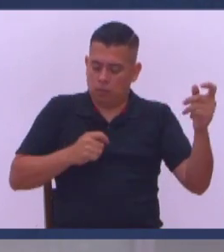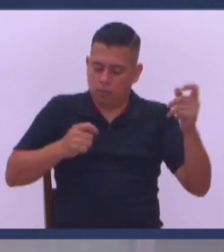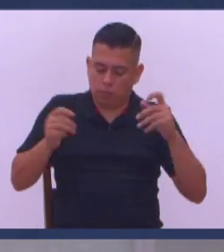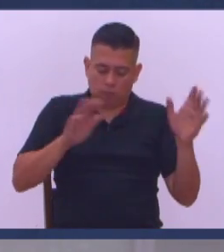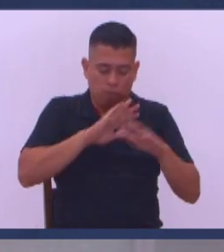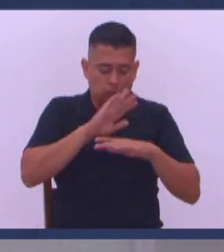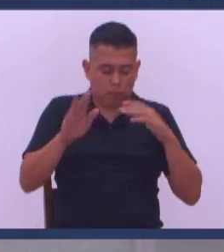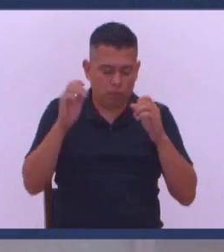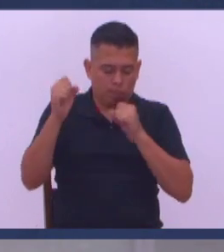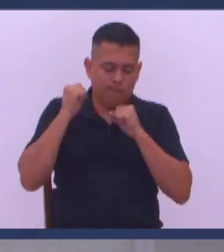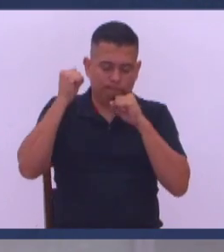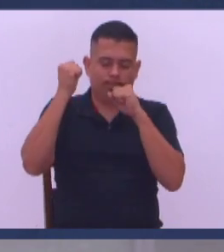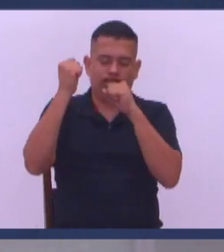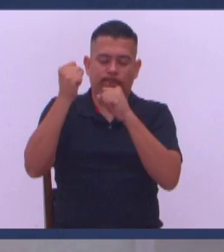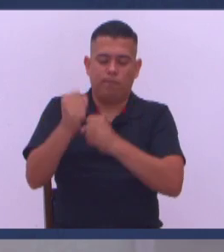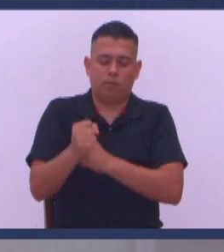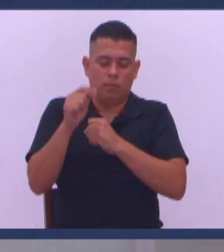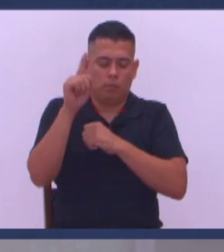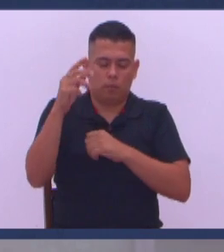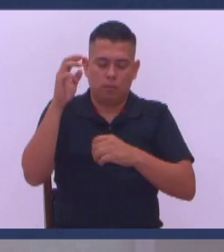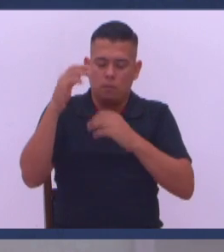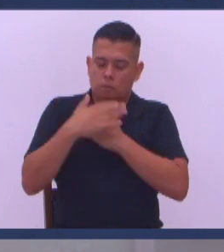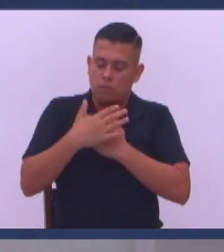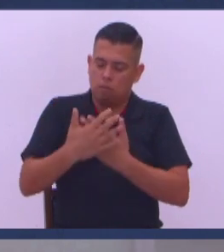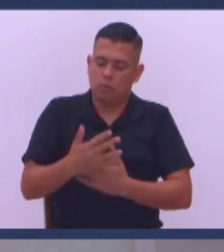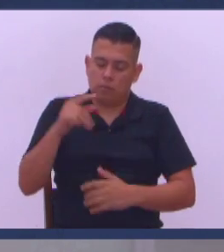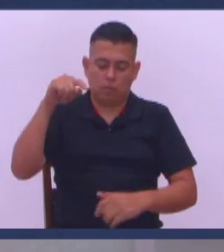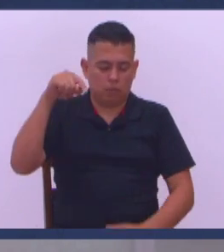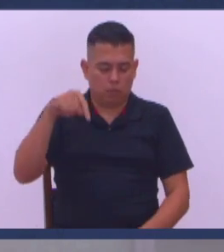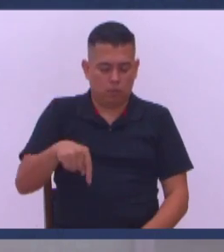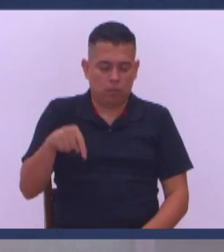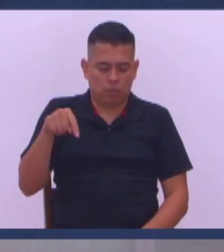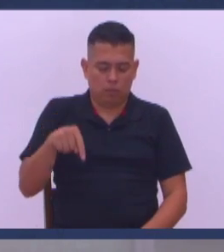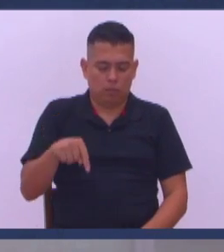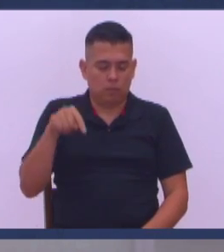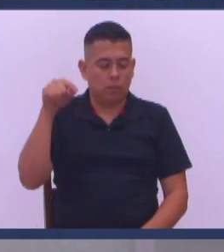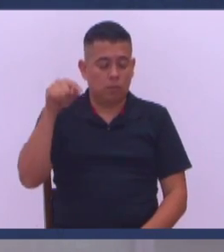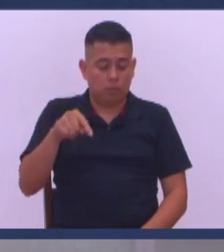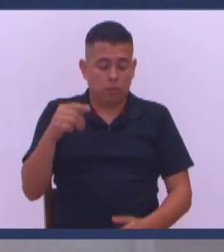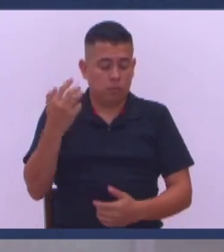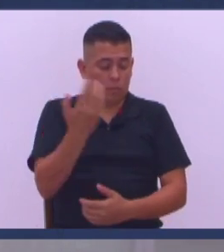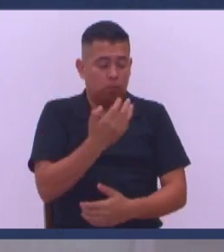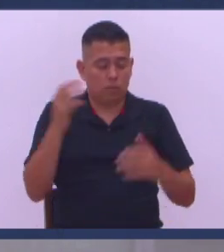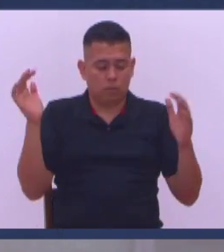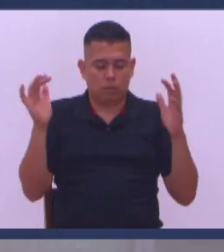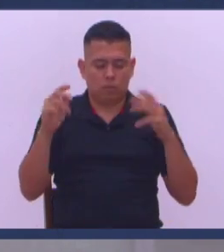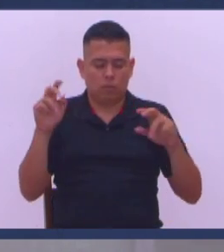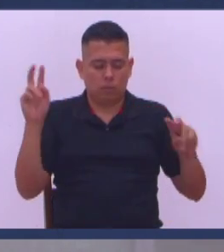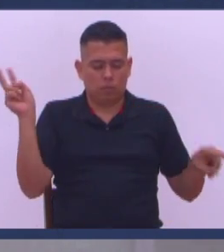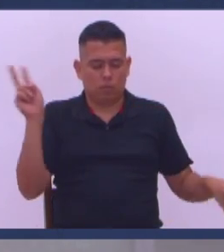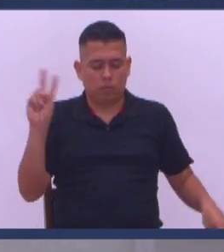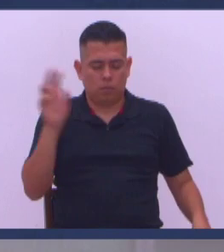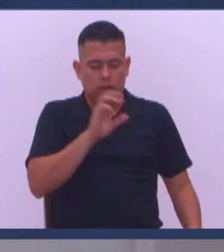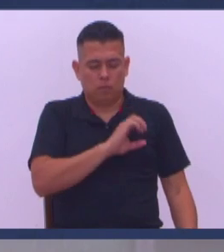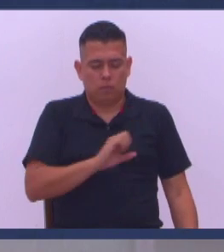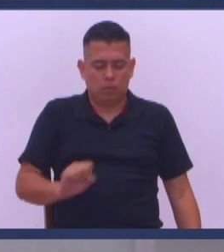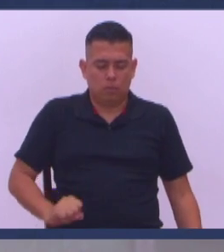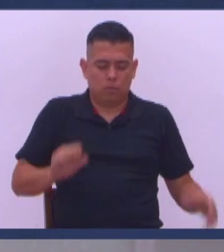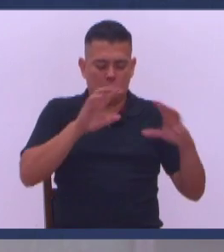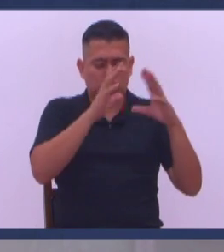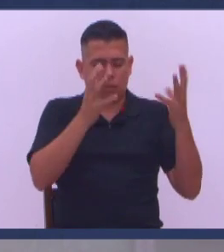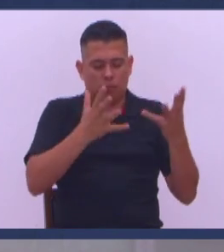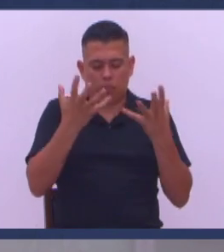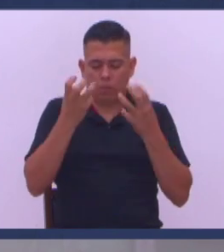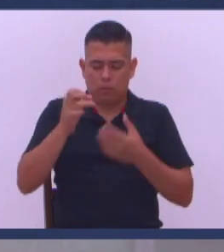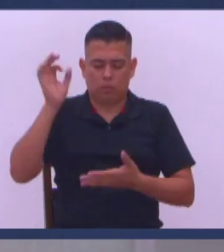Gracias por tu poder Gracias por tu misericordia Hoy Señor Desde esta capilla maravillosa En San Salvador El Salvador para el mundo